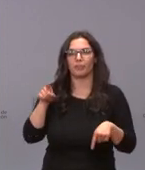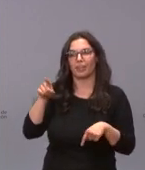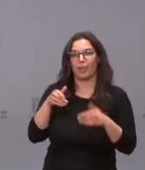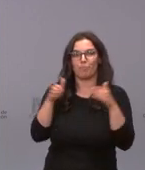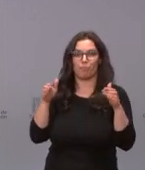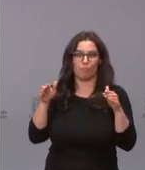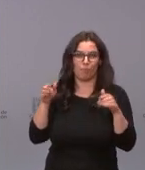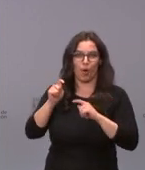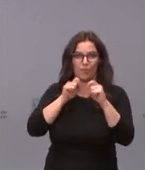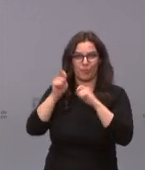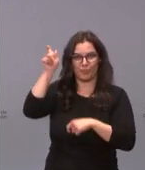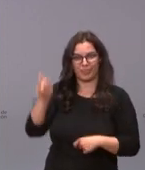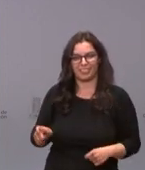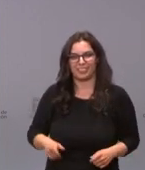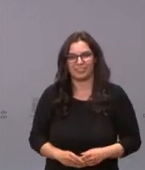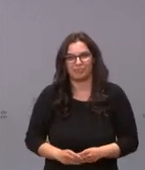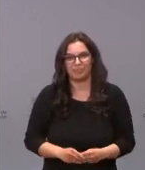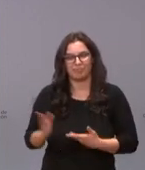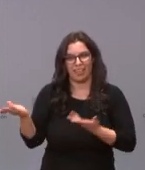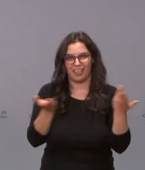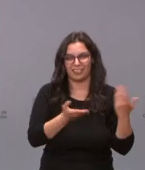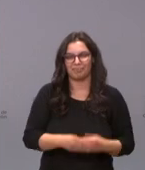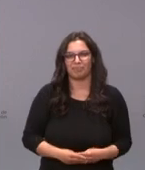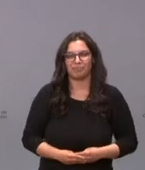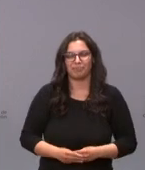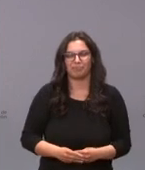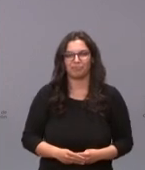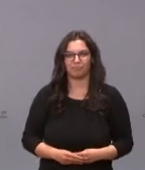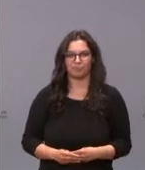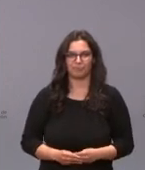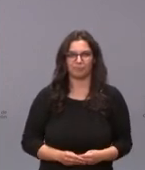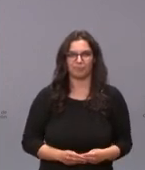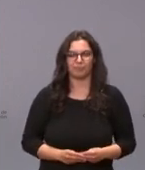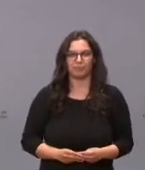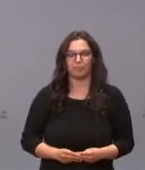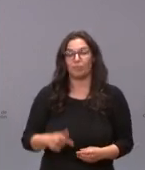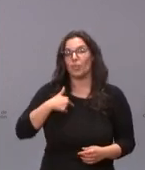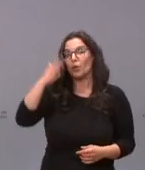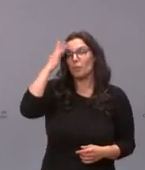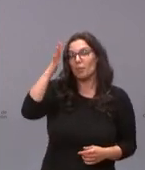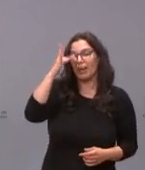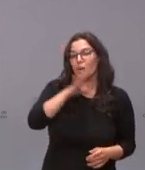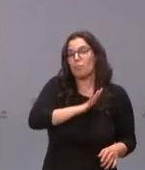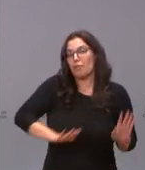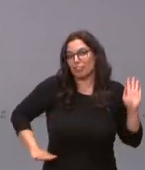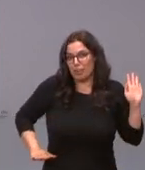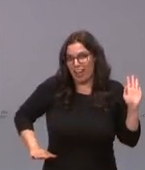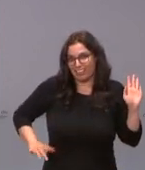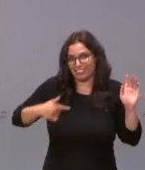hoy en estas ruedas de prensa de los jueves así que adelante cuando quieras César me imagino que será algo provisional o sea